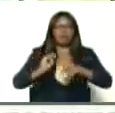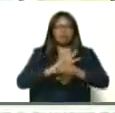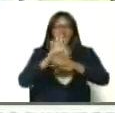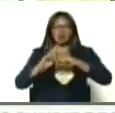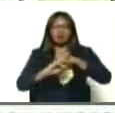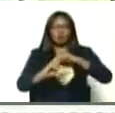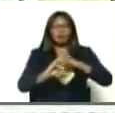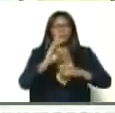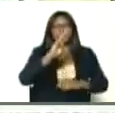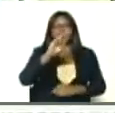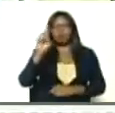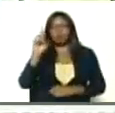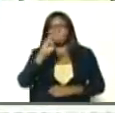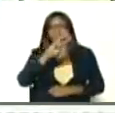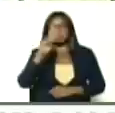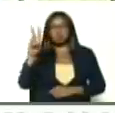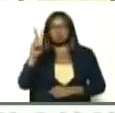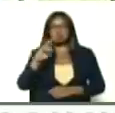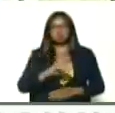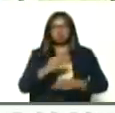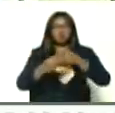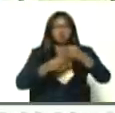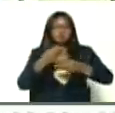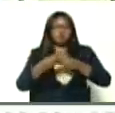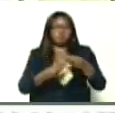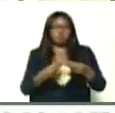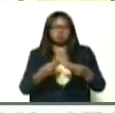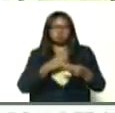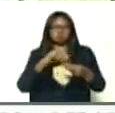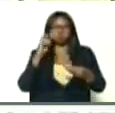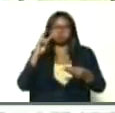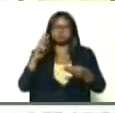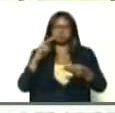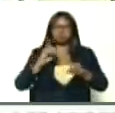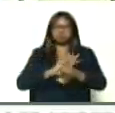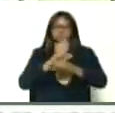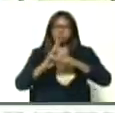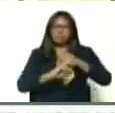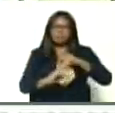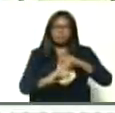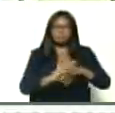del P1, y como, siendo una variante, más,